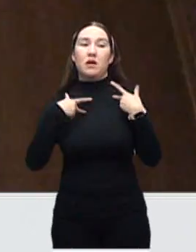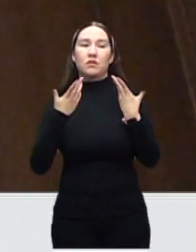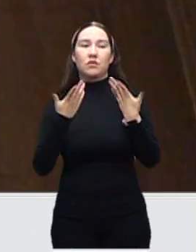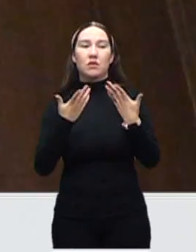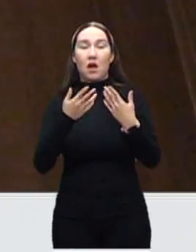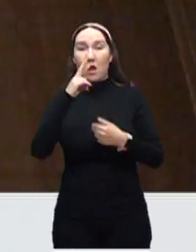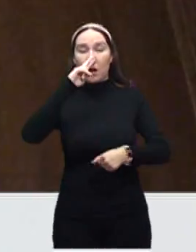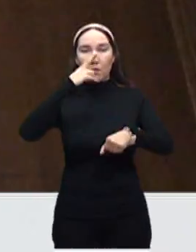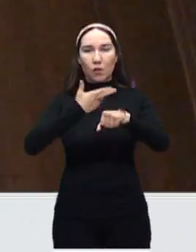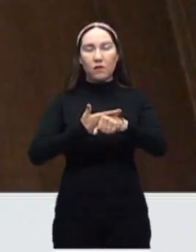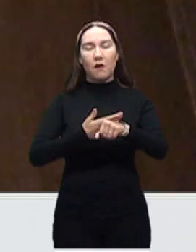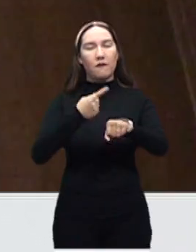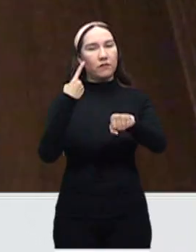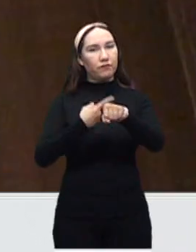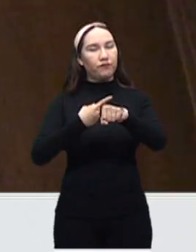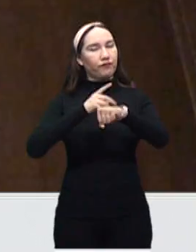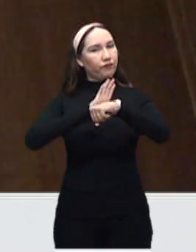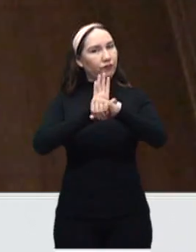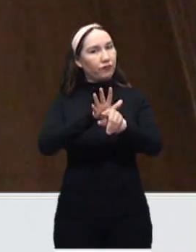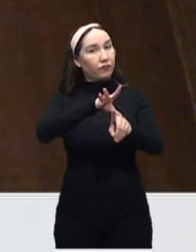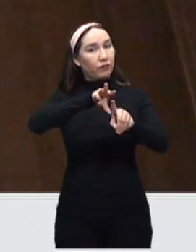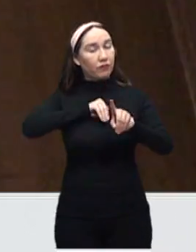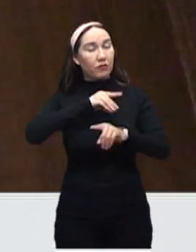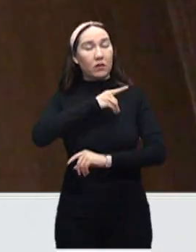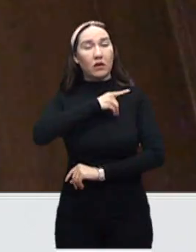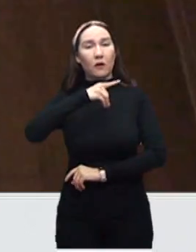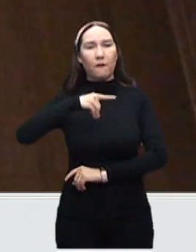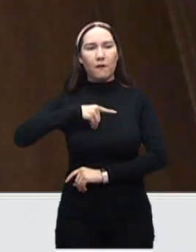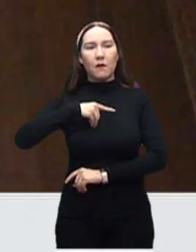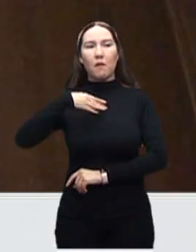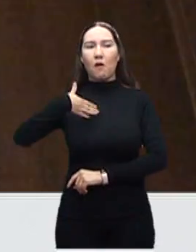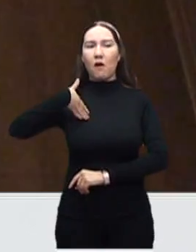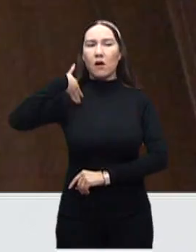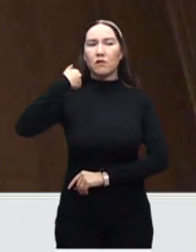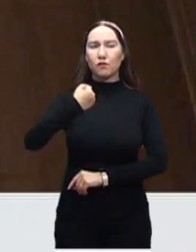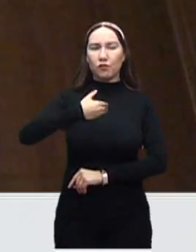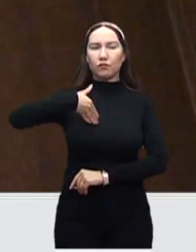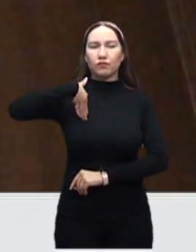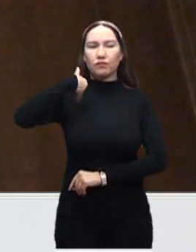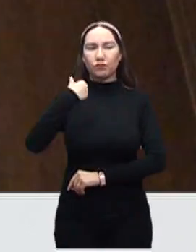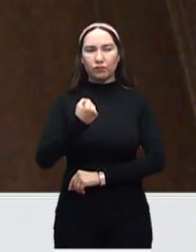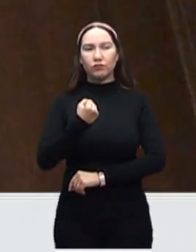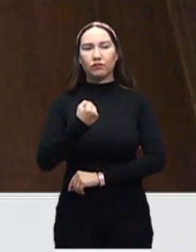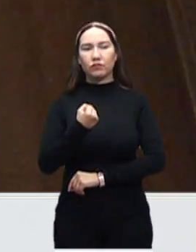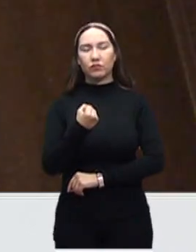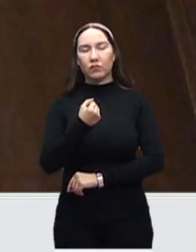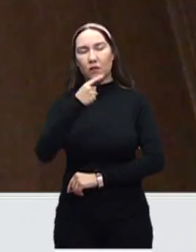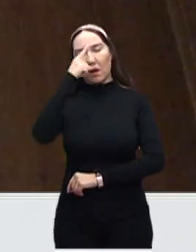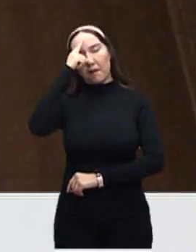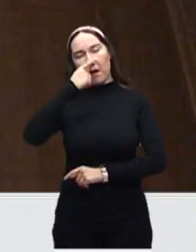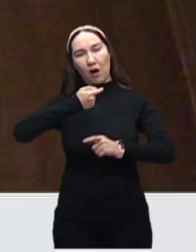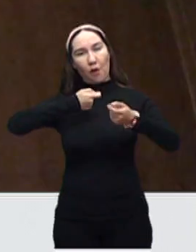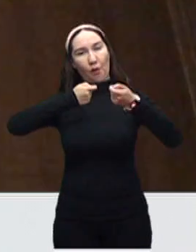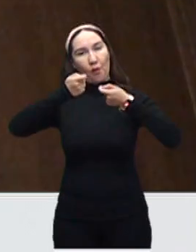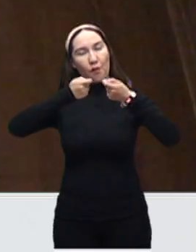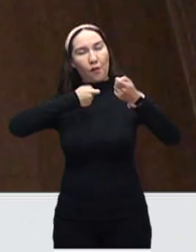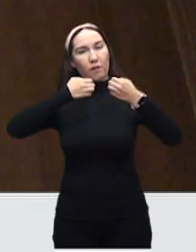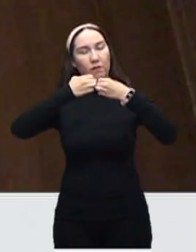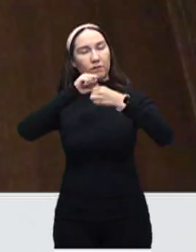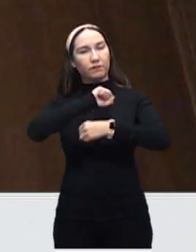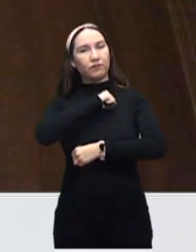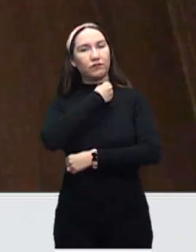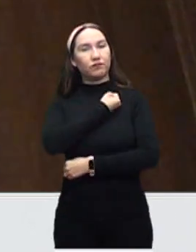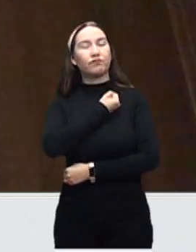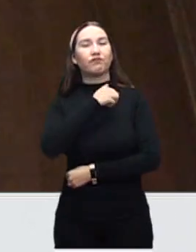De tal manera que tenemos que seguir cerrando, cerrando el esfuerzo, cerrando la pinza como sociedad para poder contener esta epidemia. Y esa es